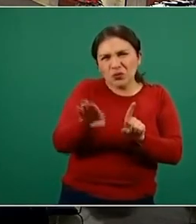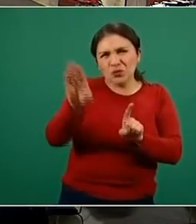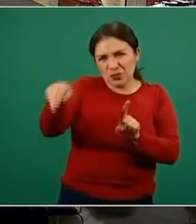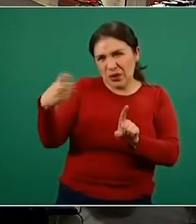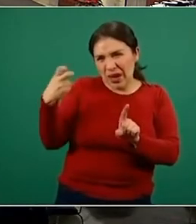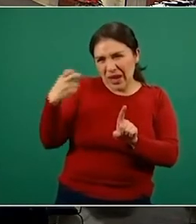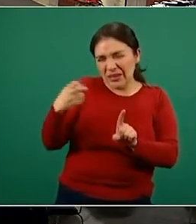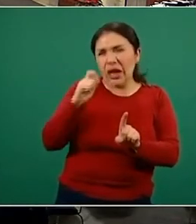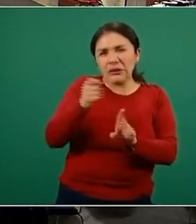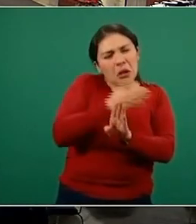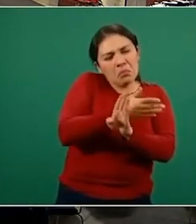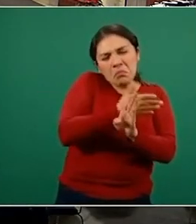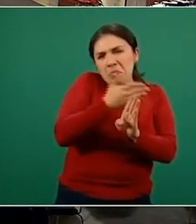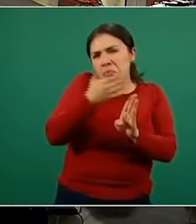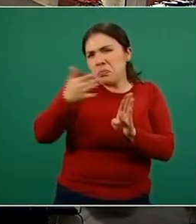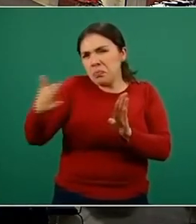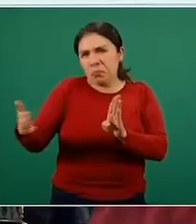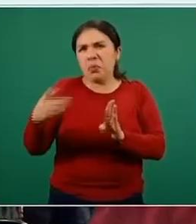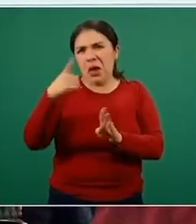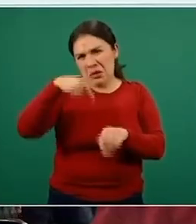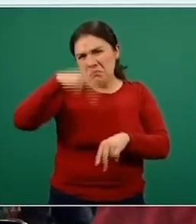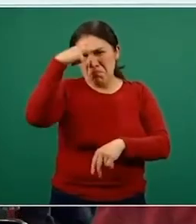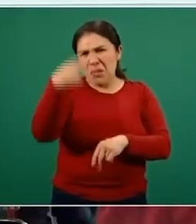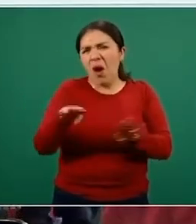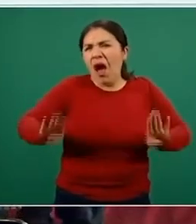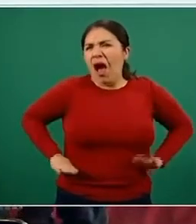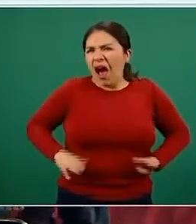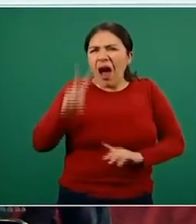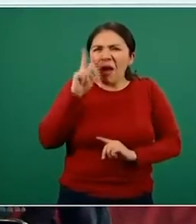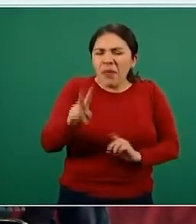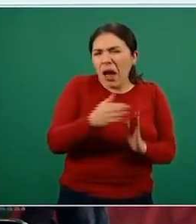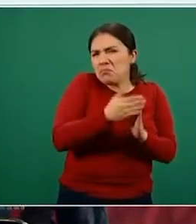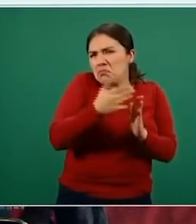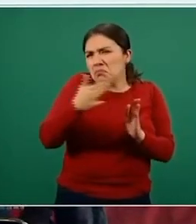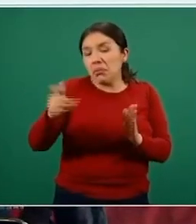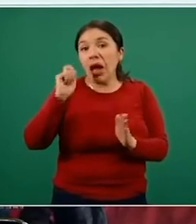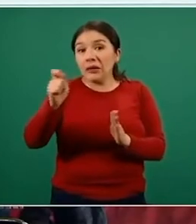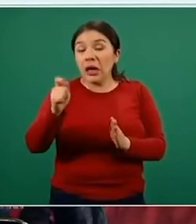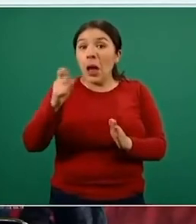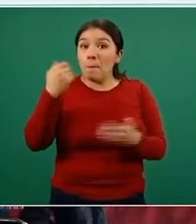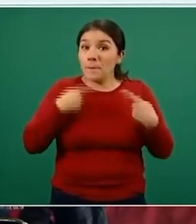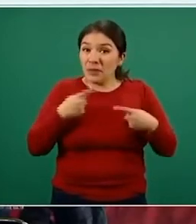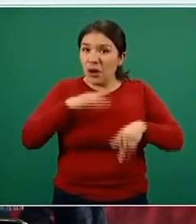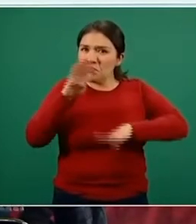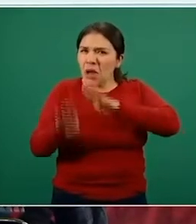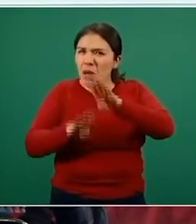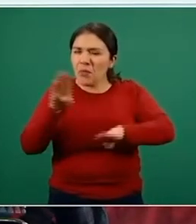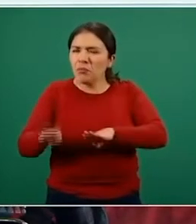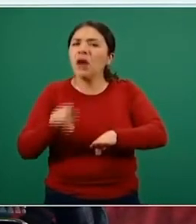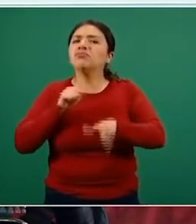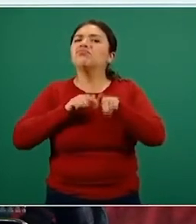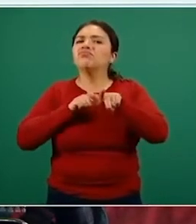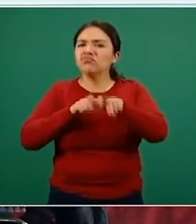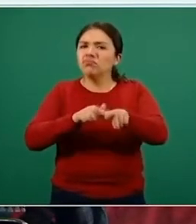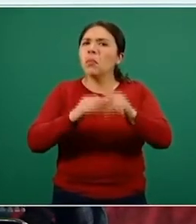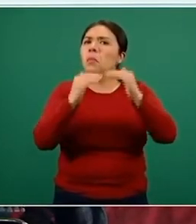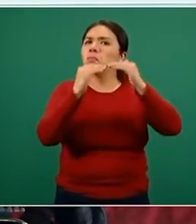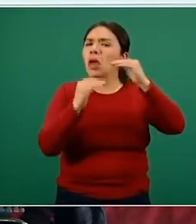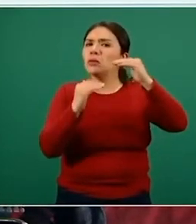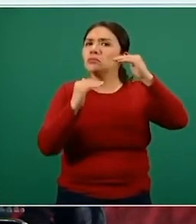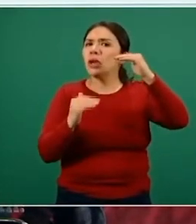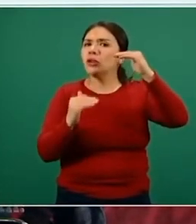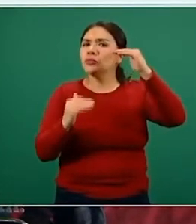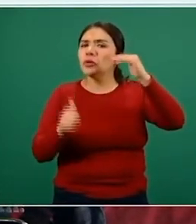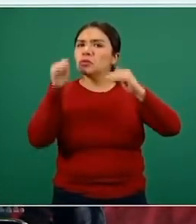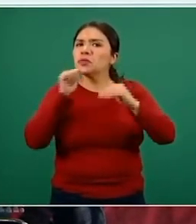toda esta epidemia en México es que esta letalidad, esta proporción ha continuado disminuyendo